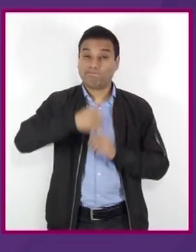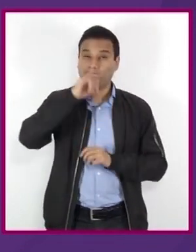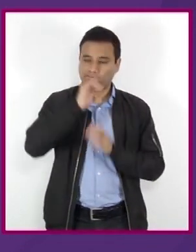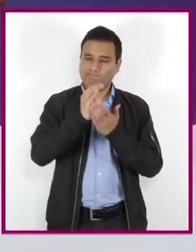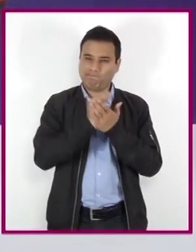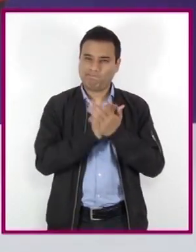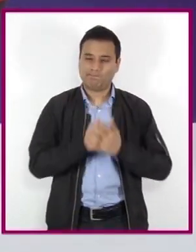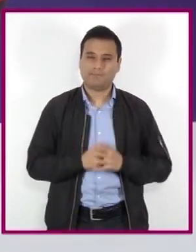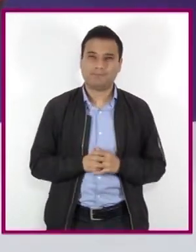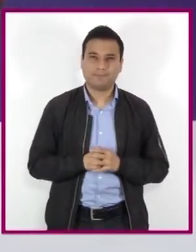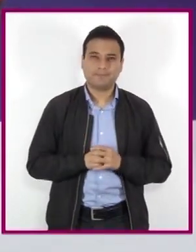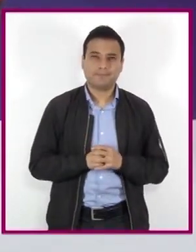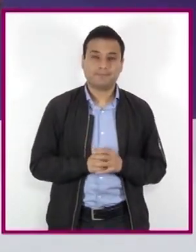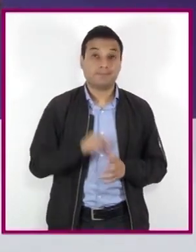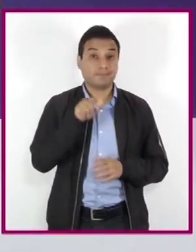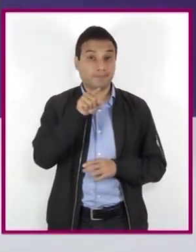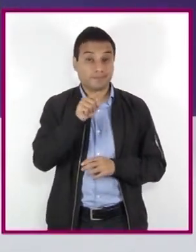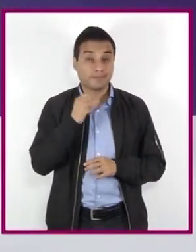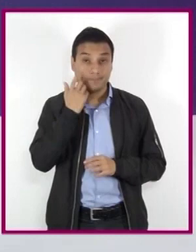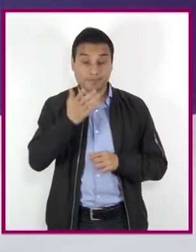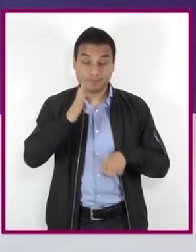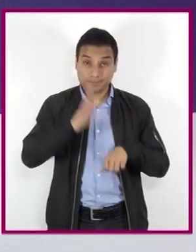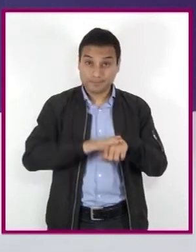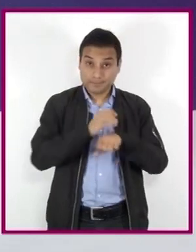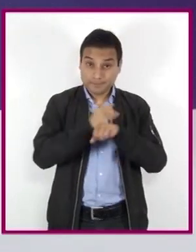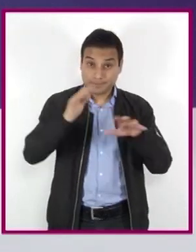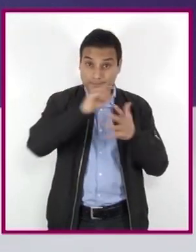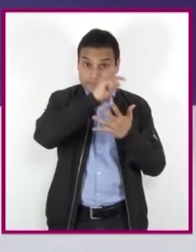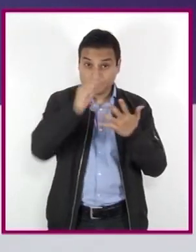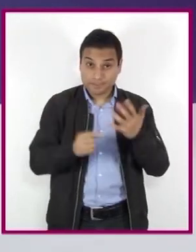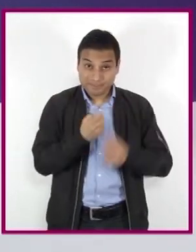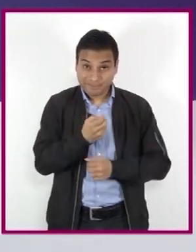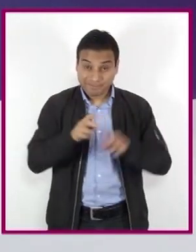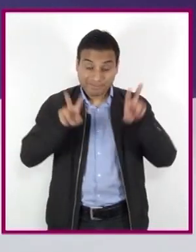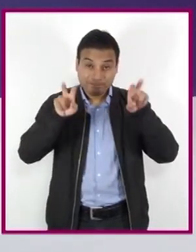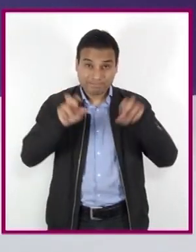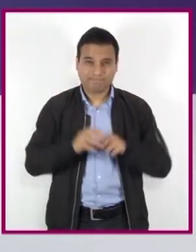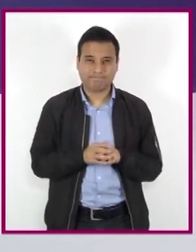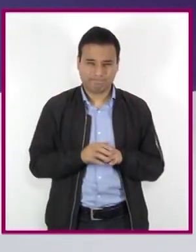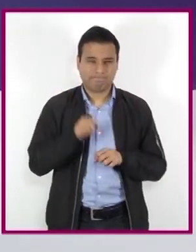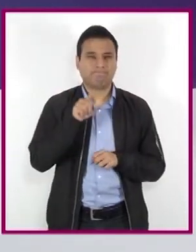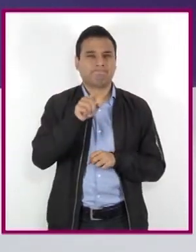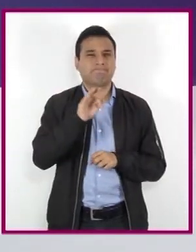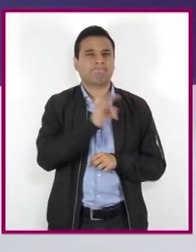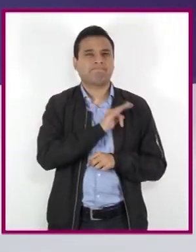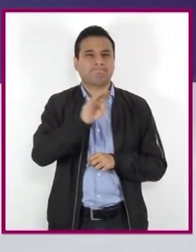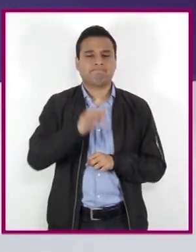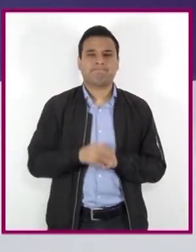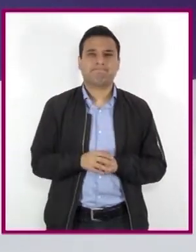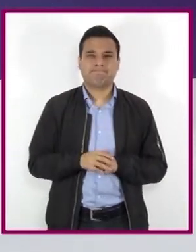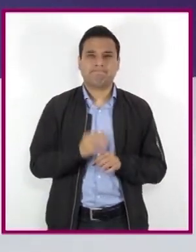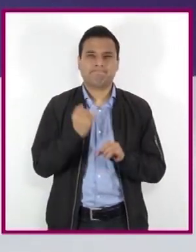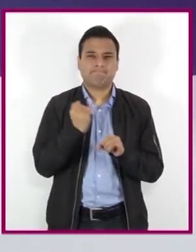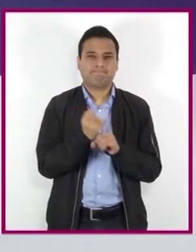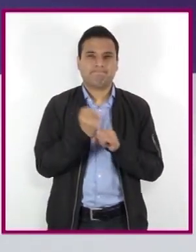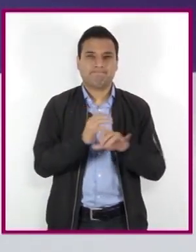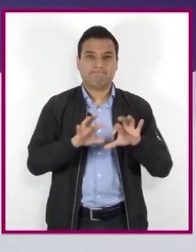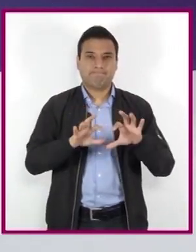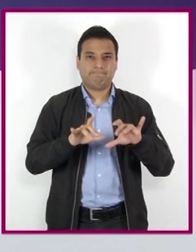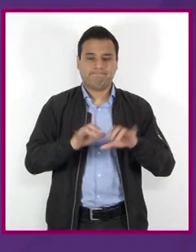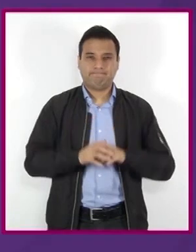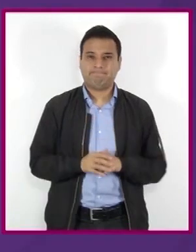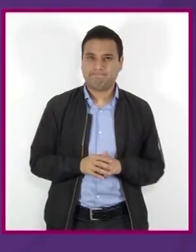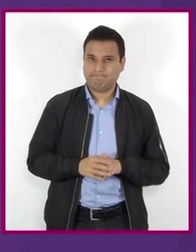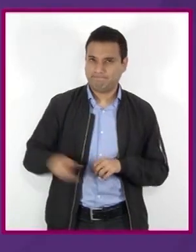Si quieren saber más sobre este tema, les invitamos a visitar las direcciones electrónicas que aparecen en